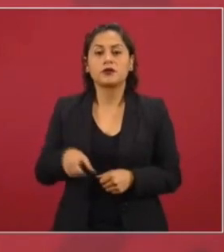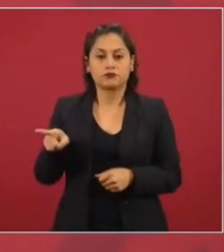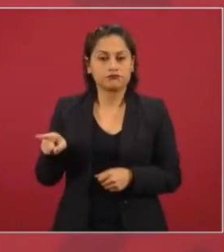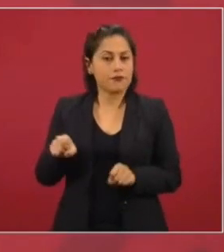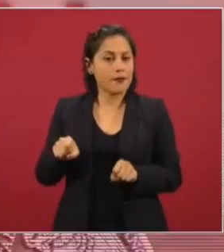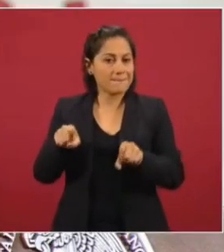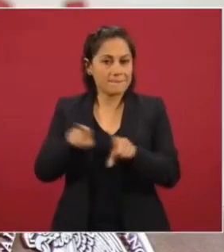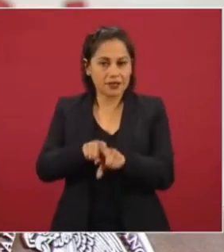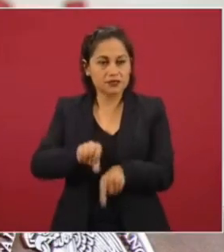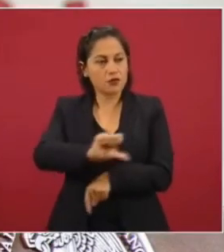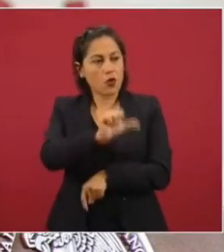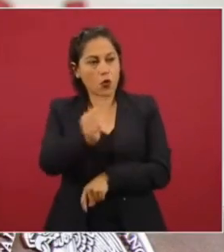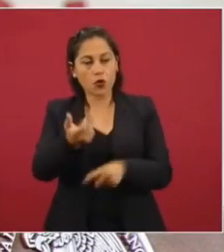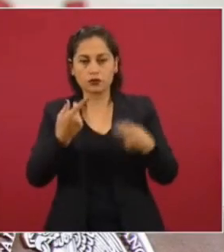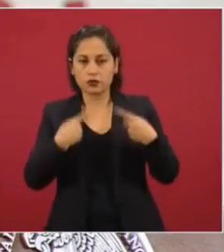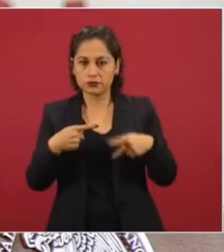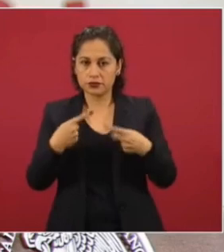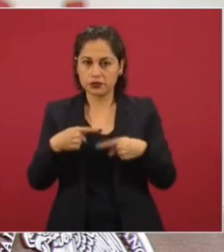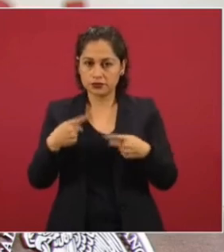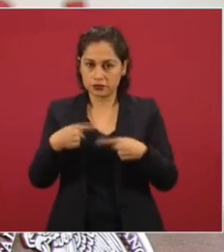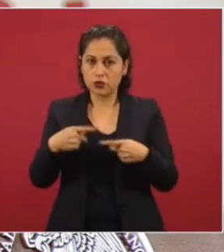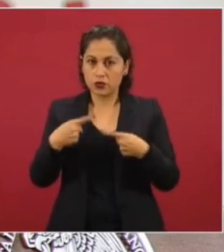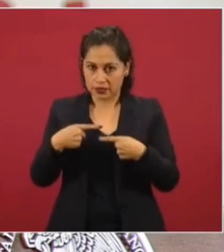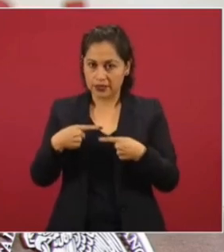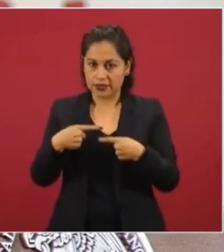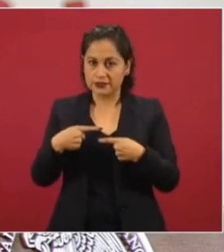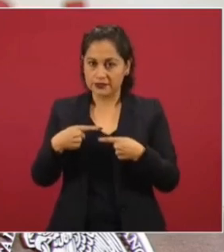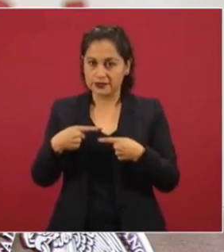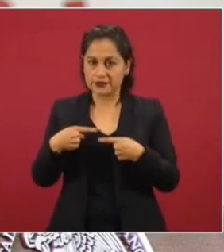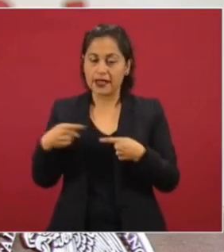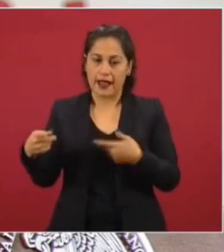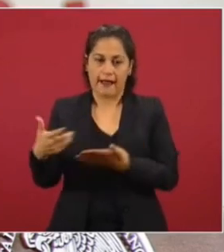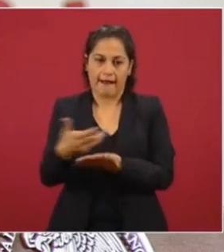cuando la piñata,